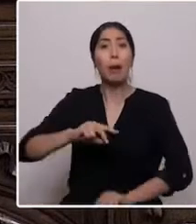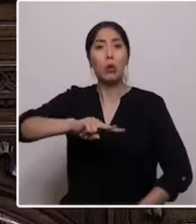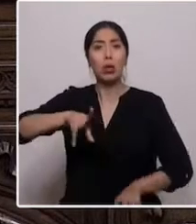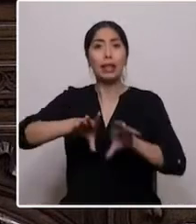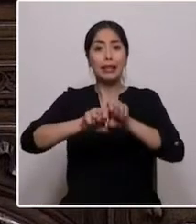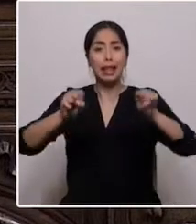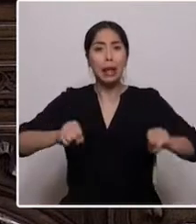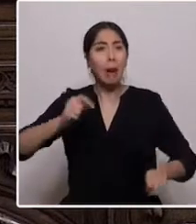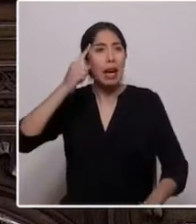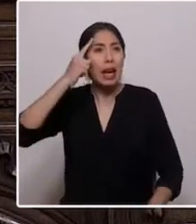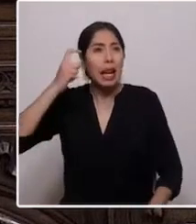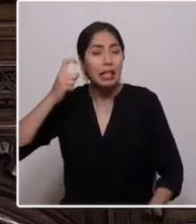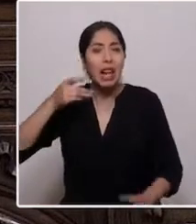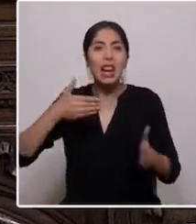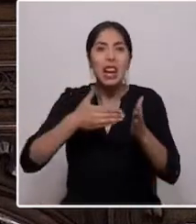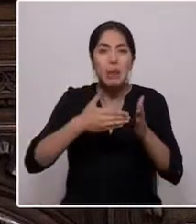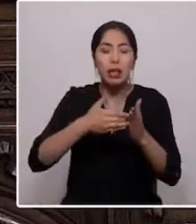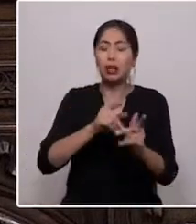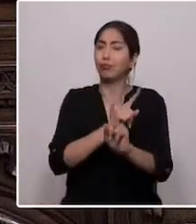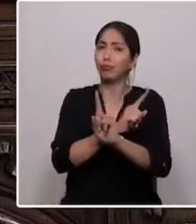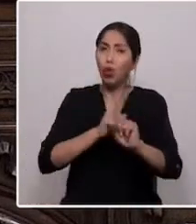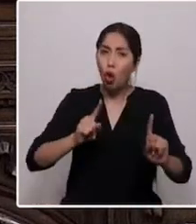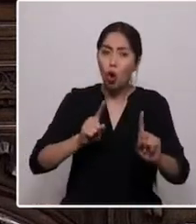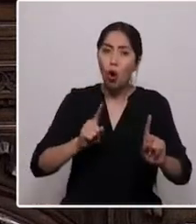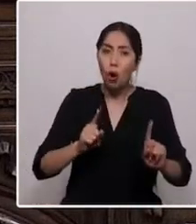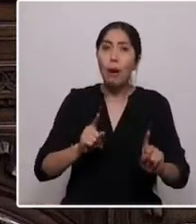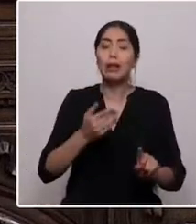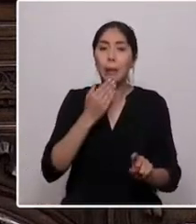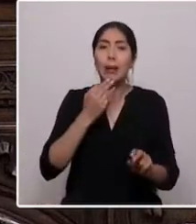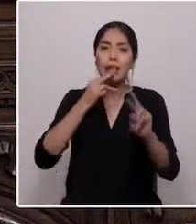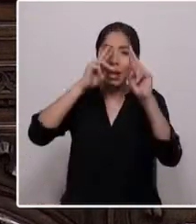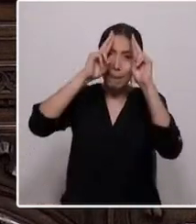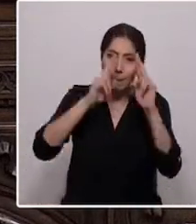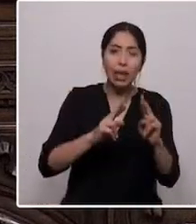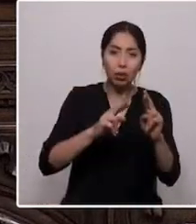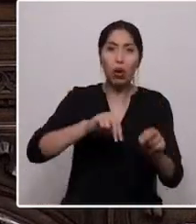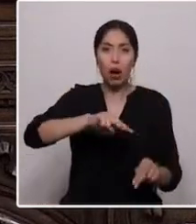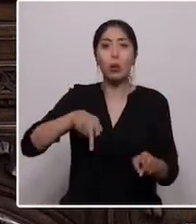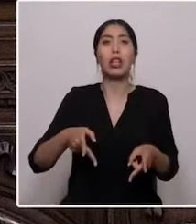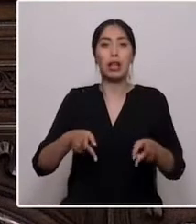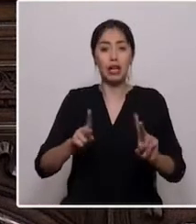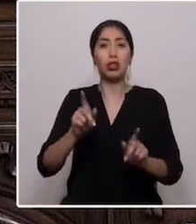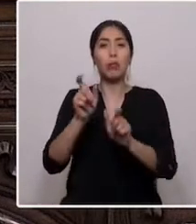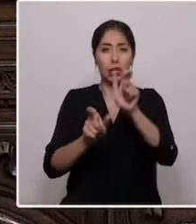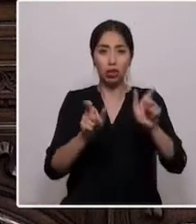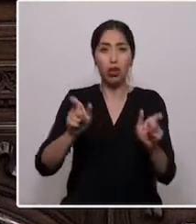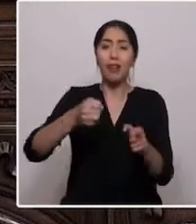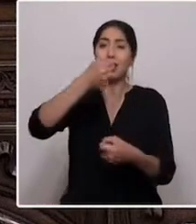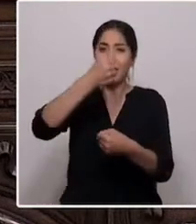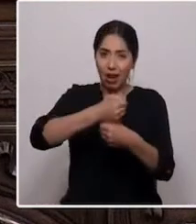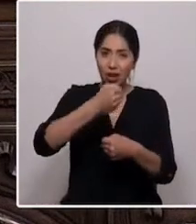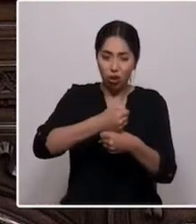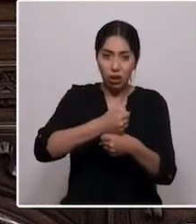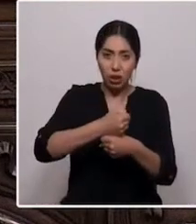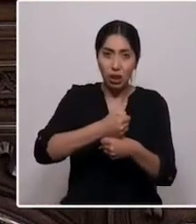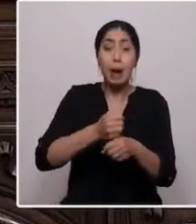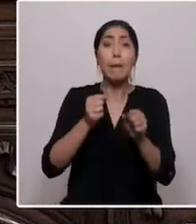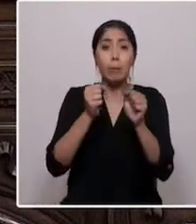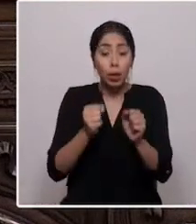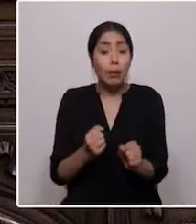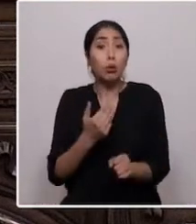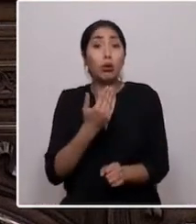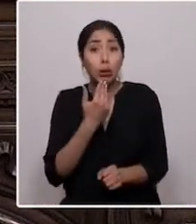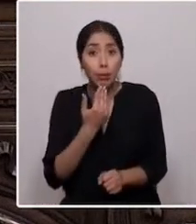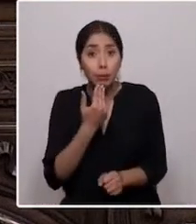creencia no nos limiten, para que llegue el respeto a nuestros derechos como personas y trabajadores y podamos cambiar incluso